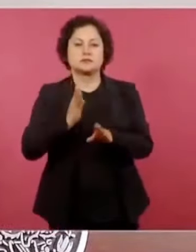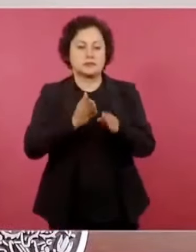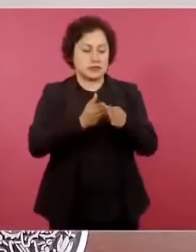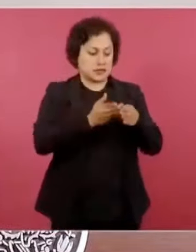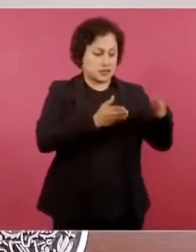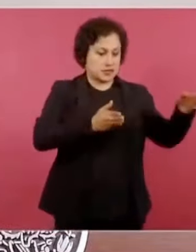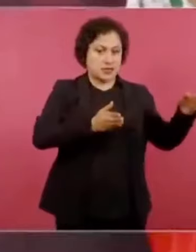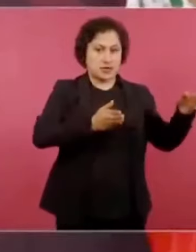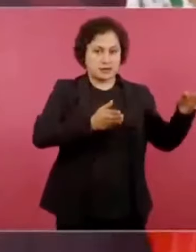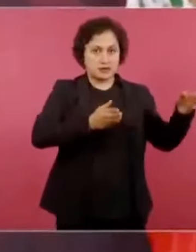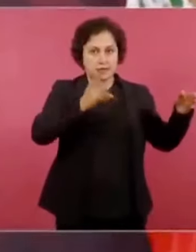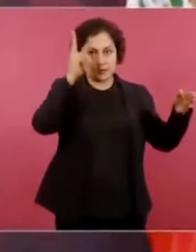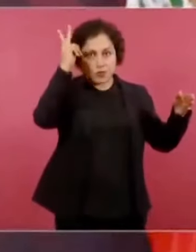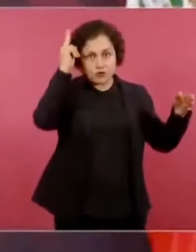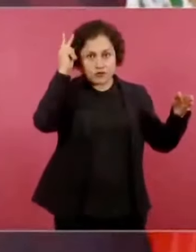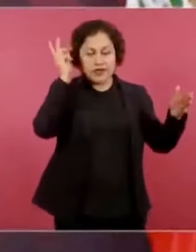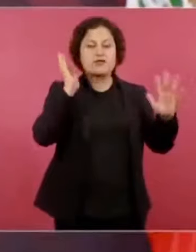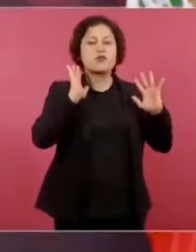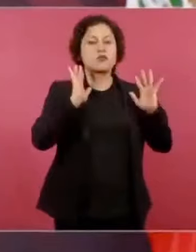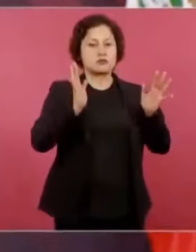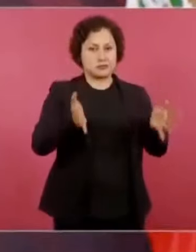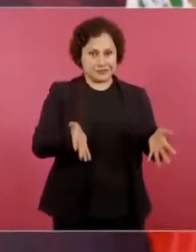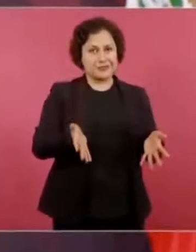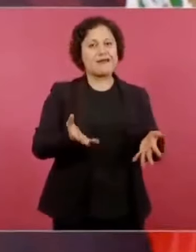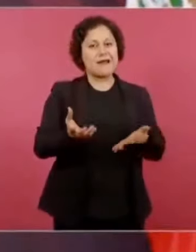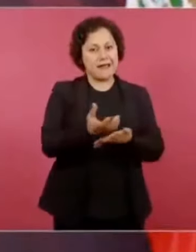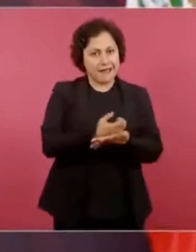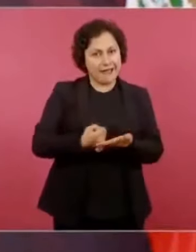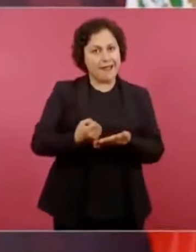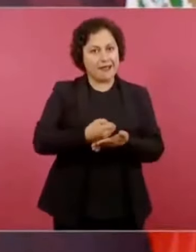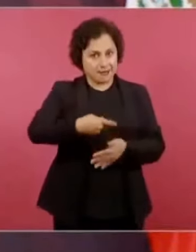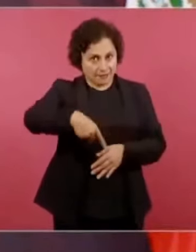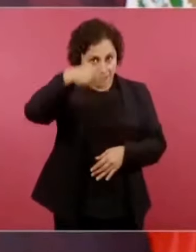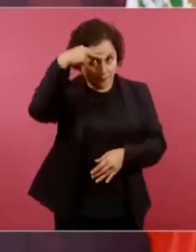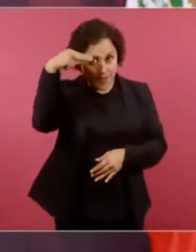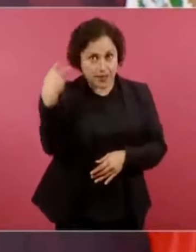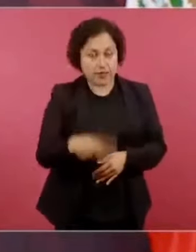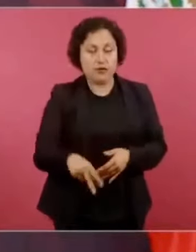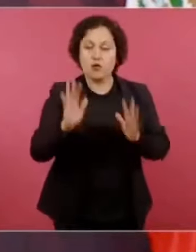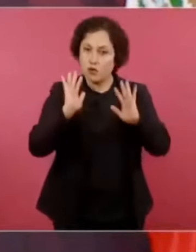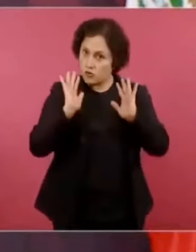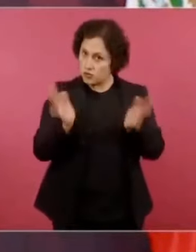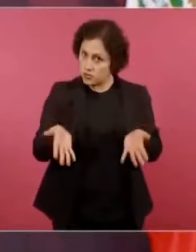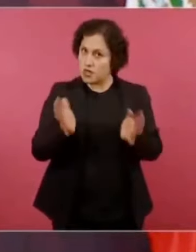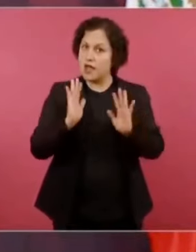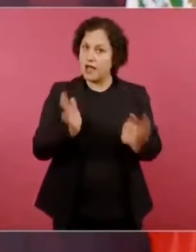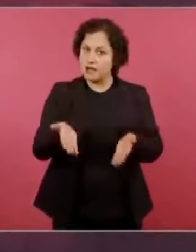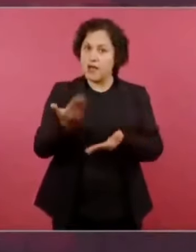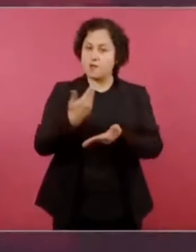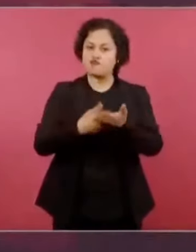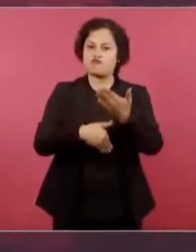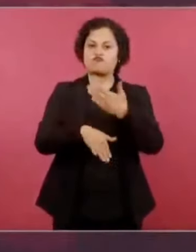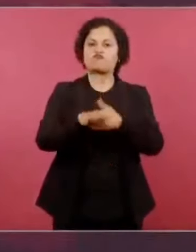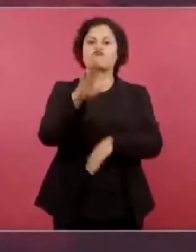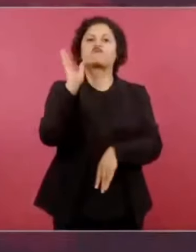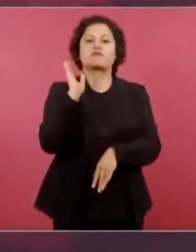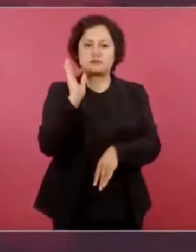lo era, hubo ya un avance en la separación de metales